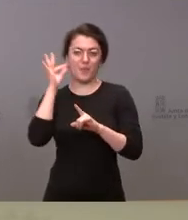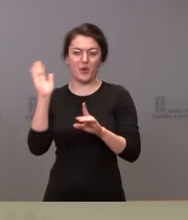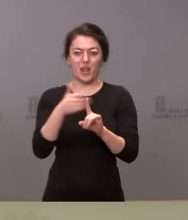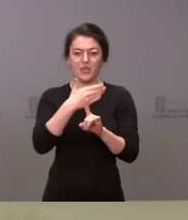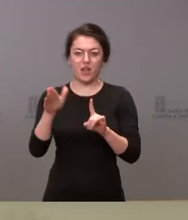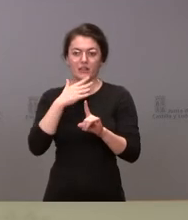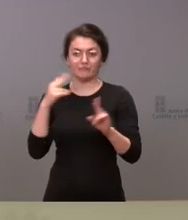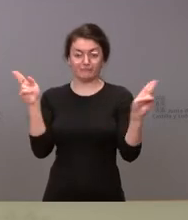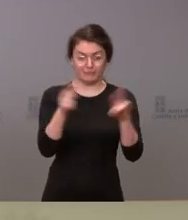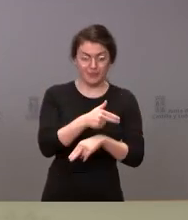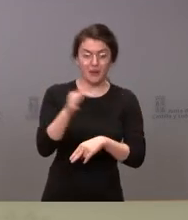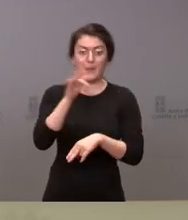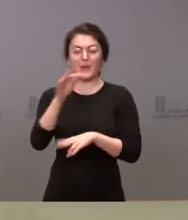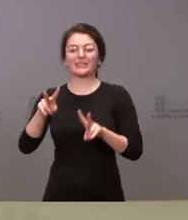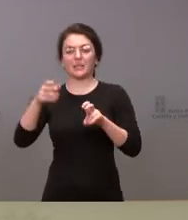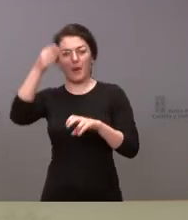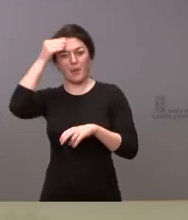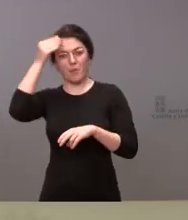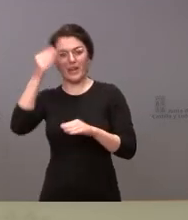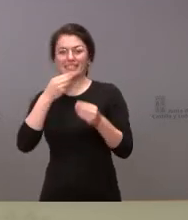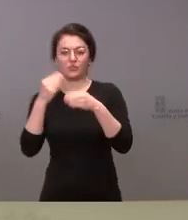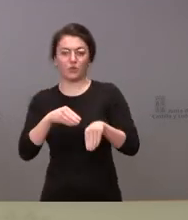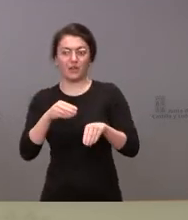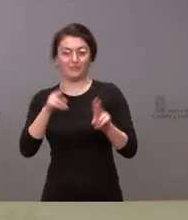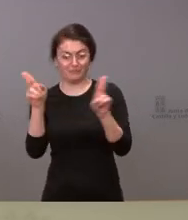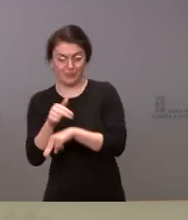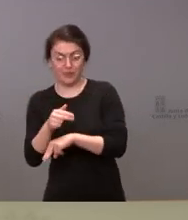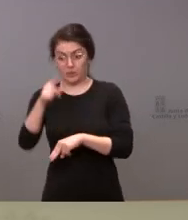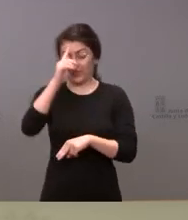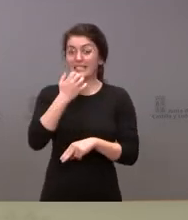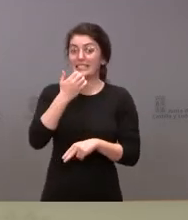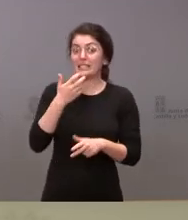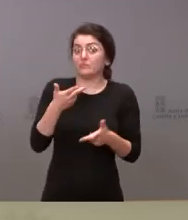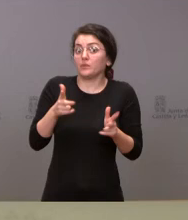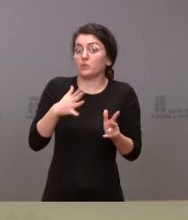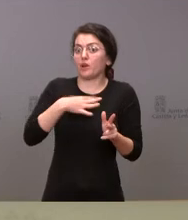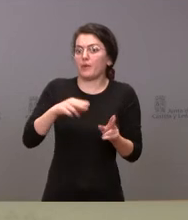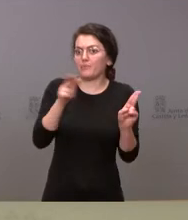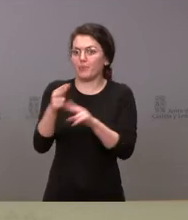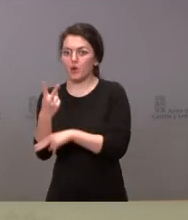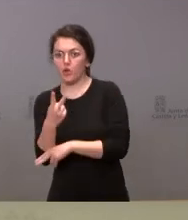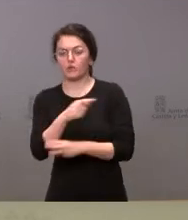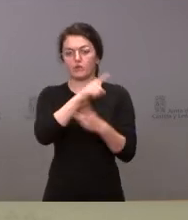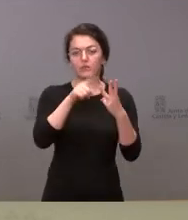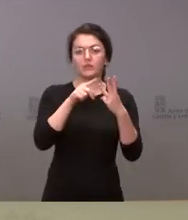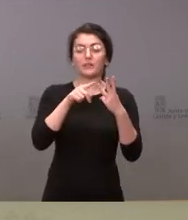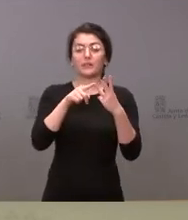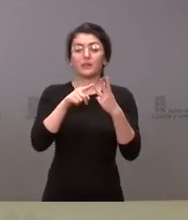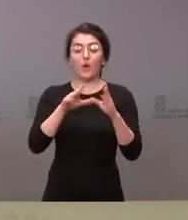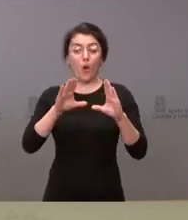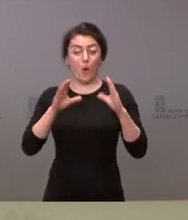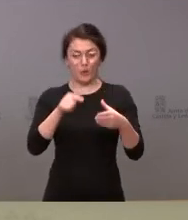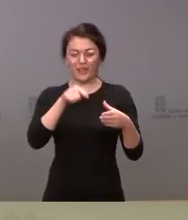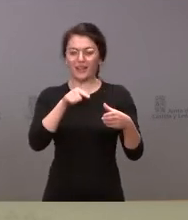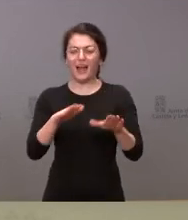indicar si están dispuestos o no a tocar estas dos normas. Y luego, finalmente, por sus palabras, entiendo que en la Junta no es partidaria de hablar